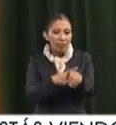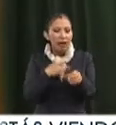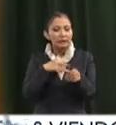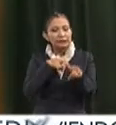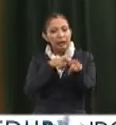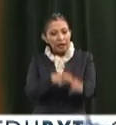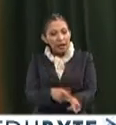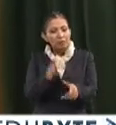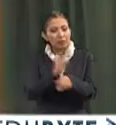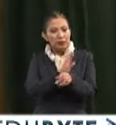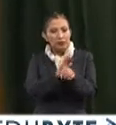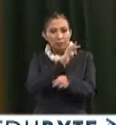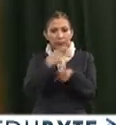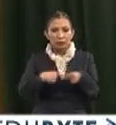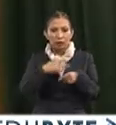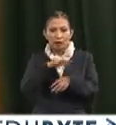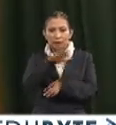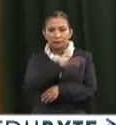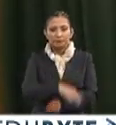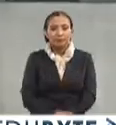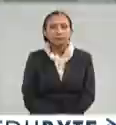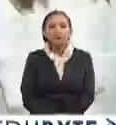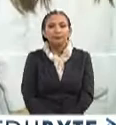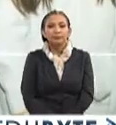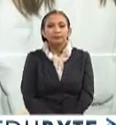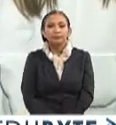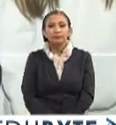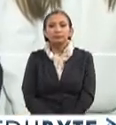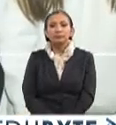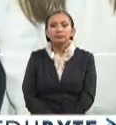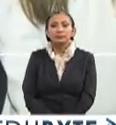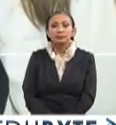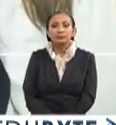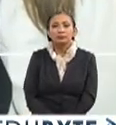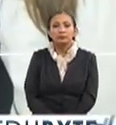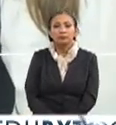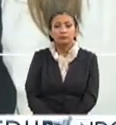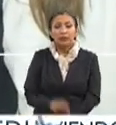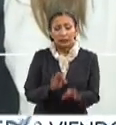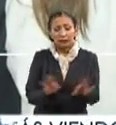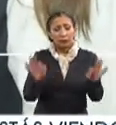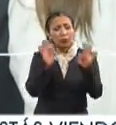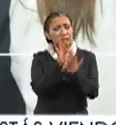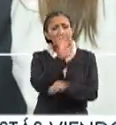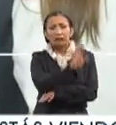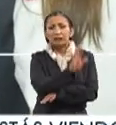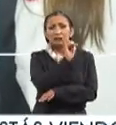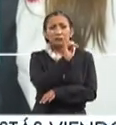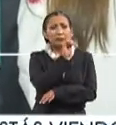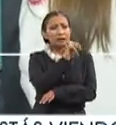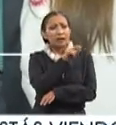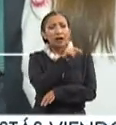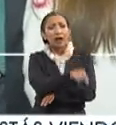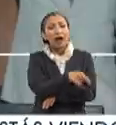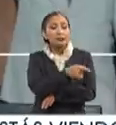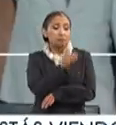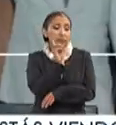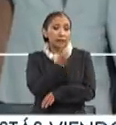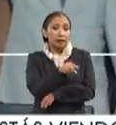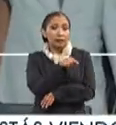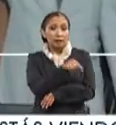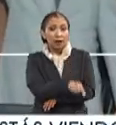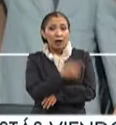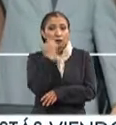y mantener el bienestar de la población. El caso fundamental del Politécnico es, sin duda,